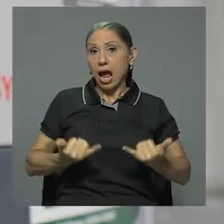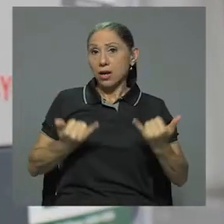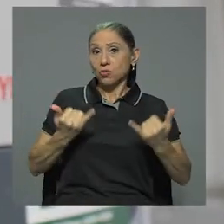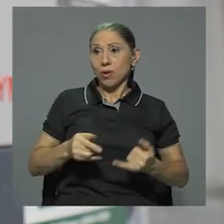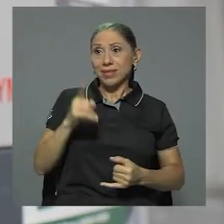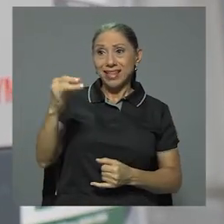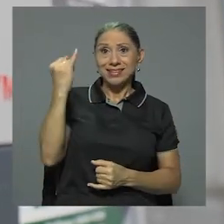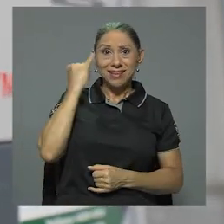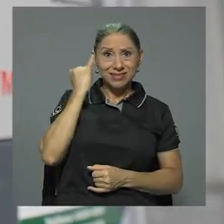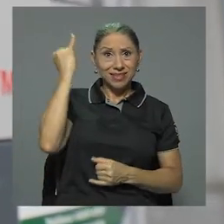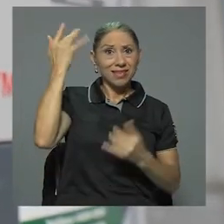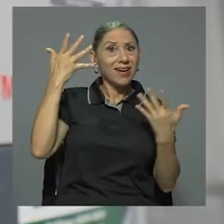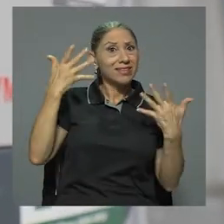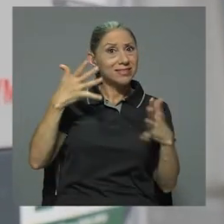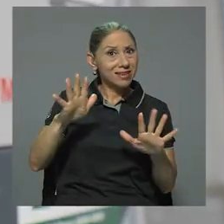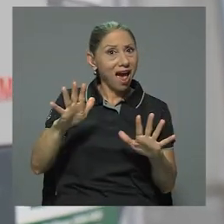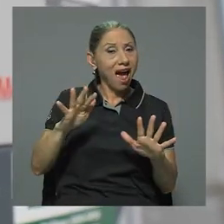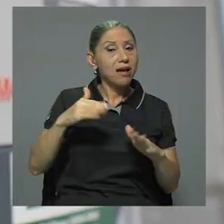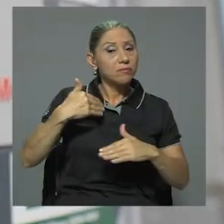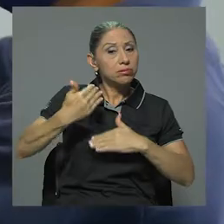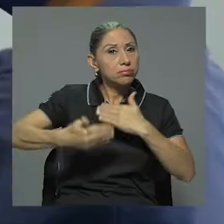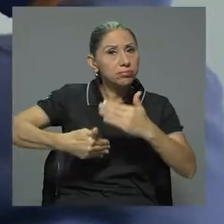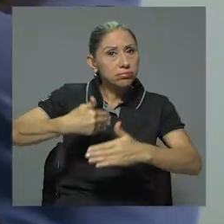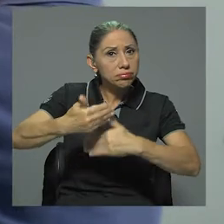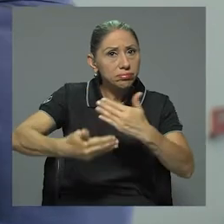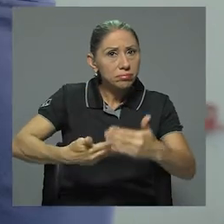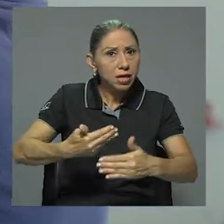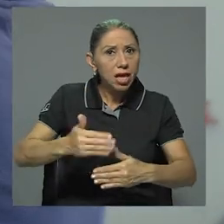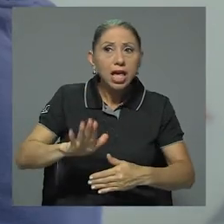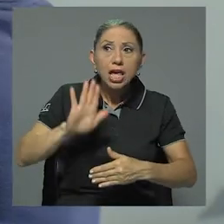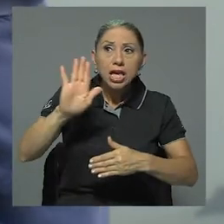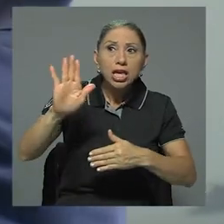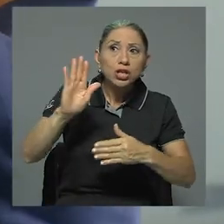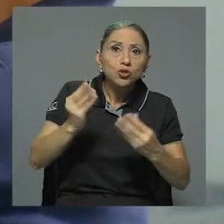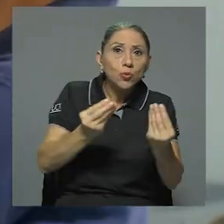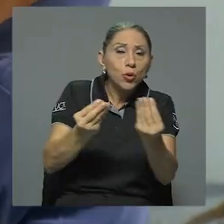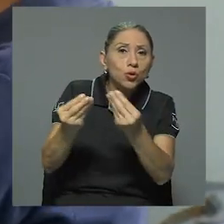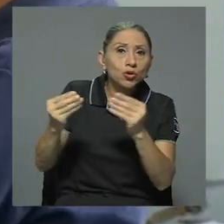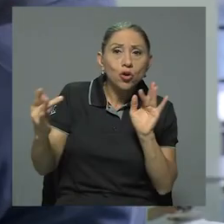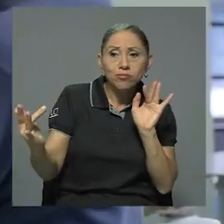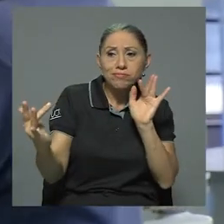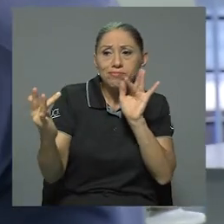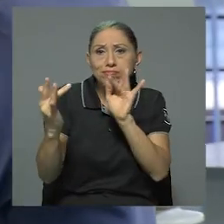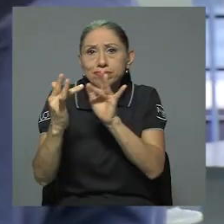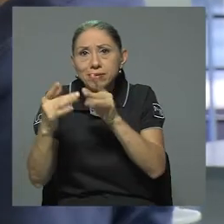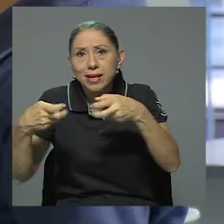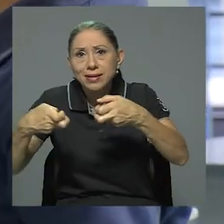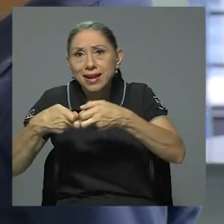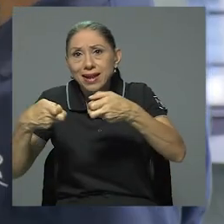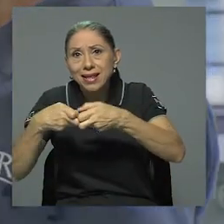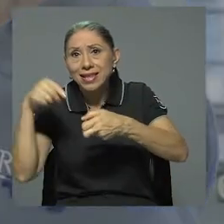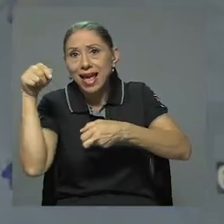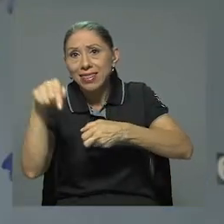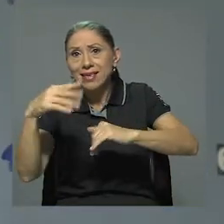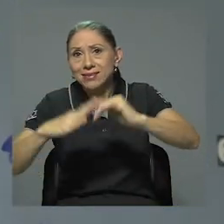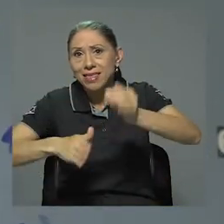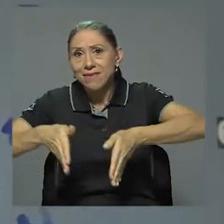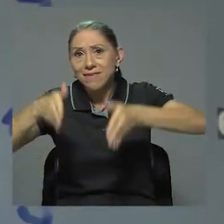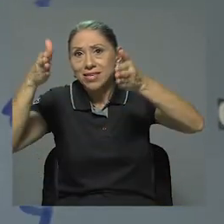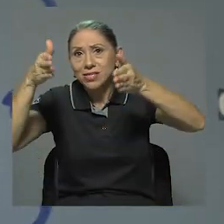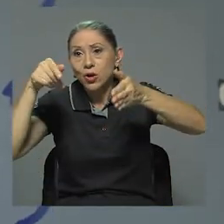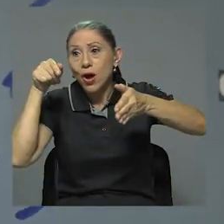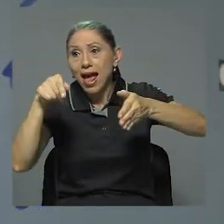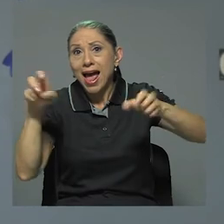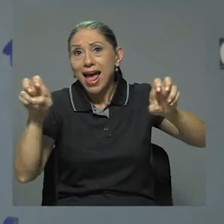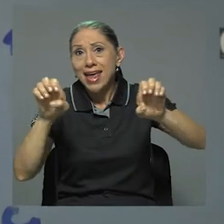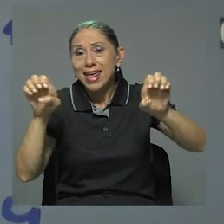esta iniciativa ya se encuentra en modo operativo y su producción se inyecta a la red eléctrica interna de este edificio cuyo servicio de